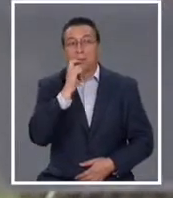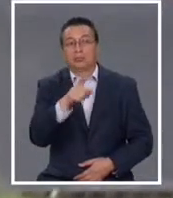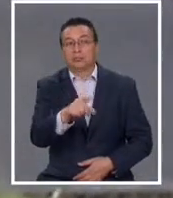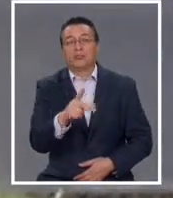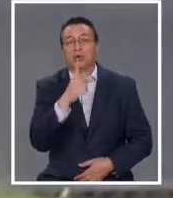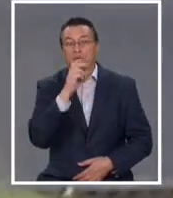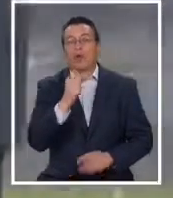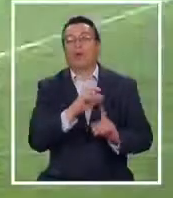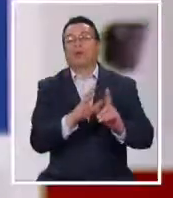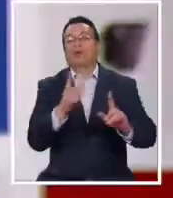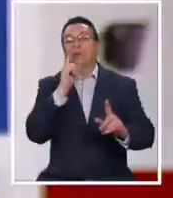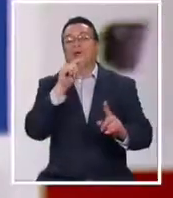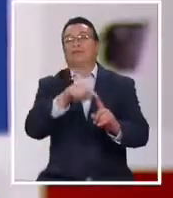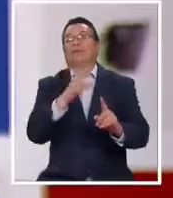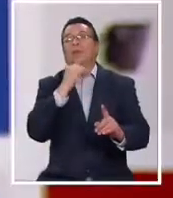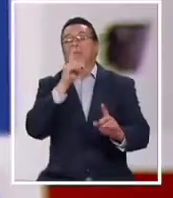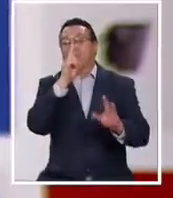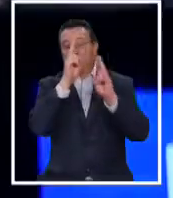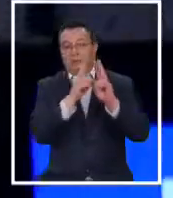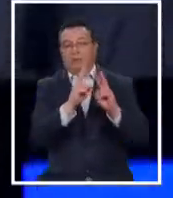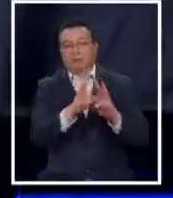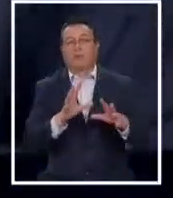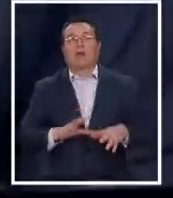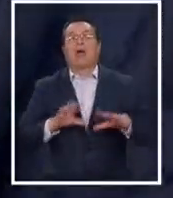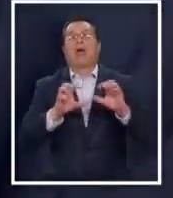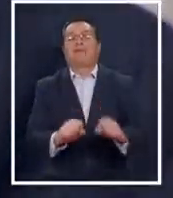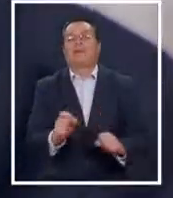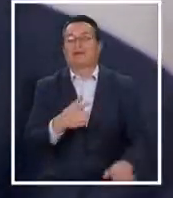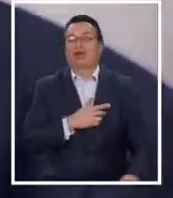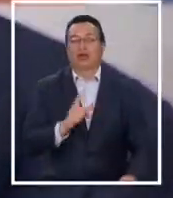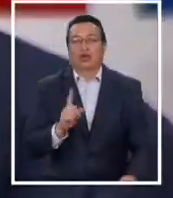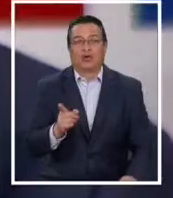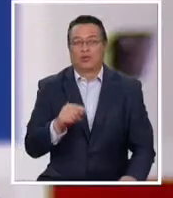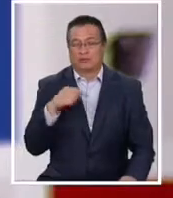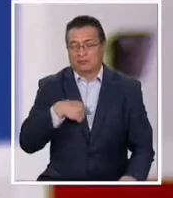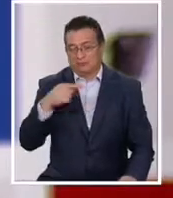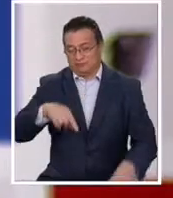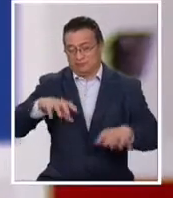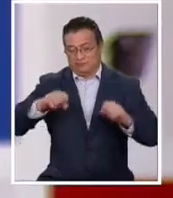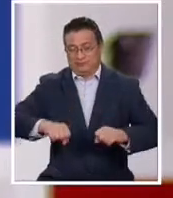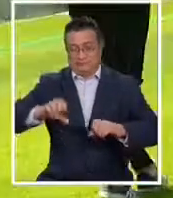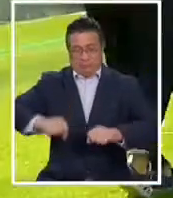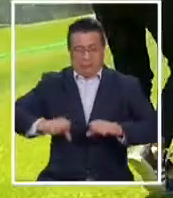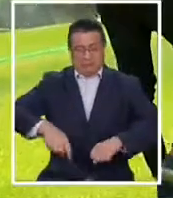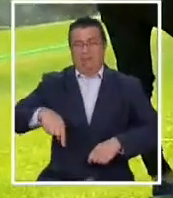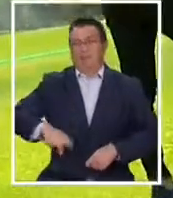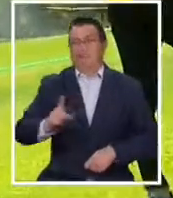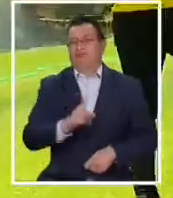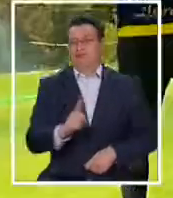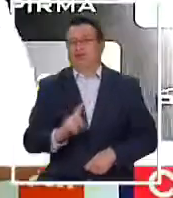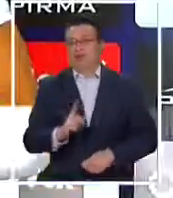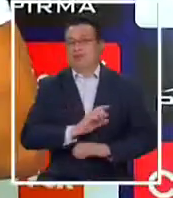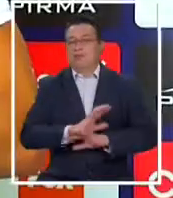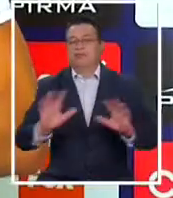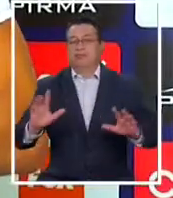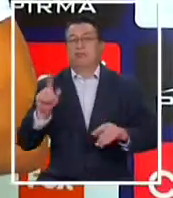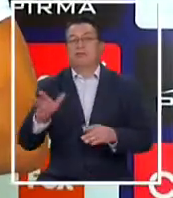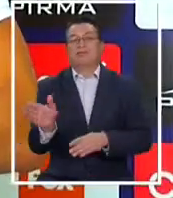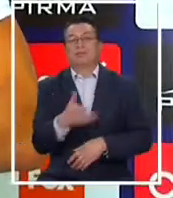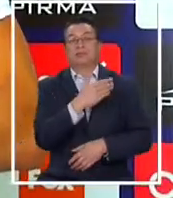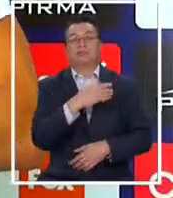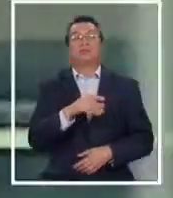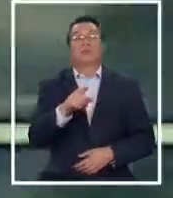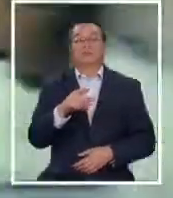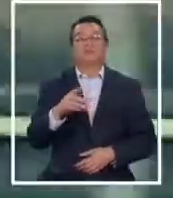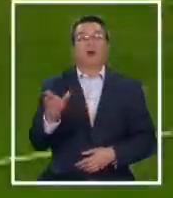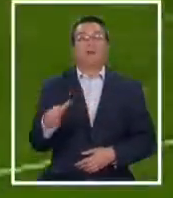como vaca sagrada. El tema de los jugadores cabrones no nos gusta. Vaca sagrada no hay aquí, esto es una institución. Probablemente su salida del CDA no